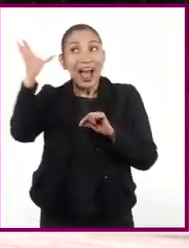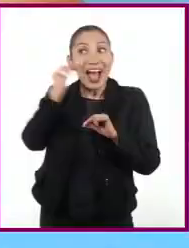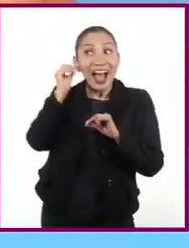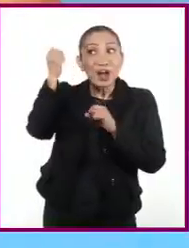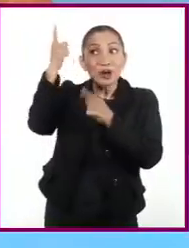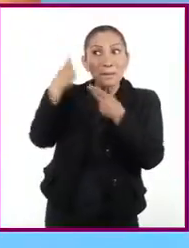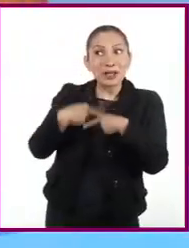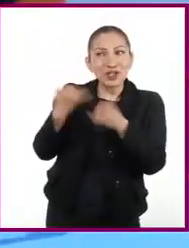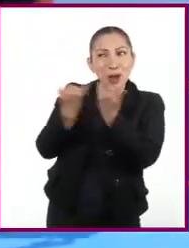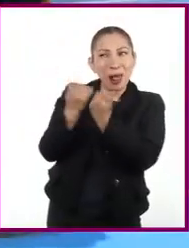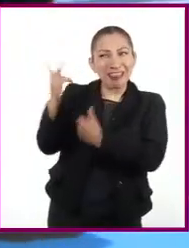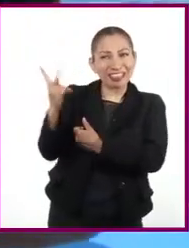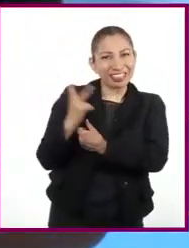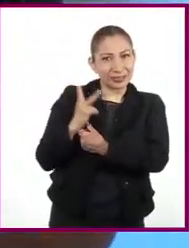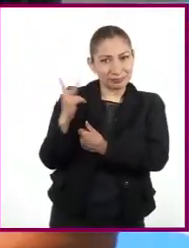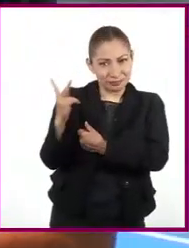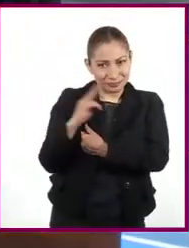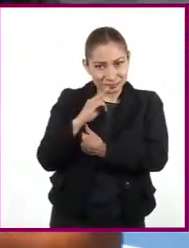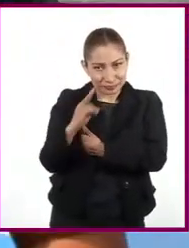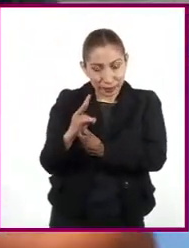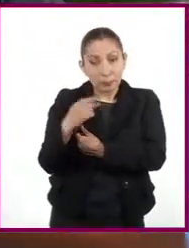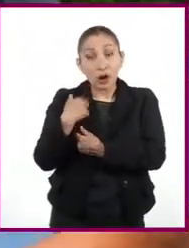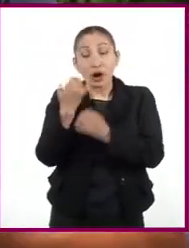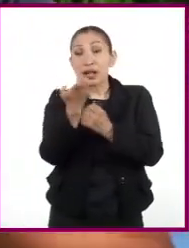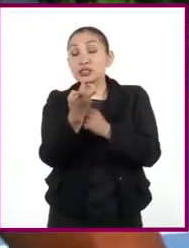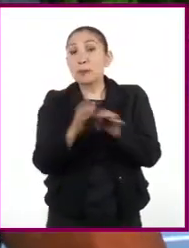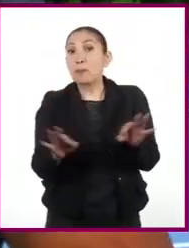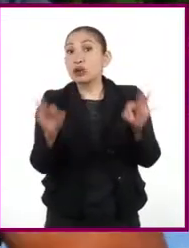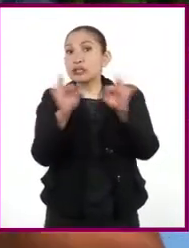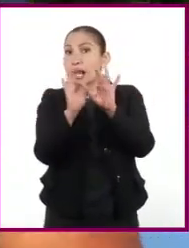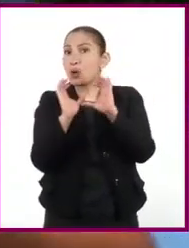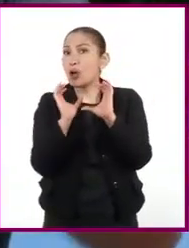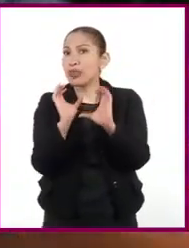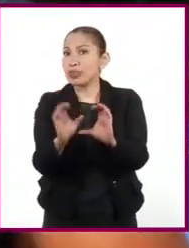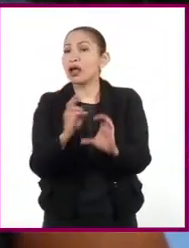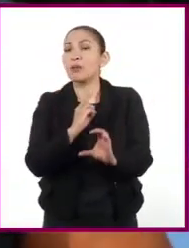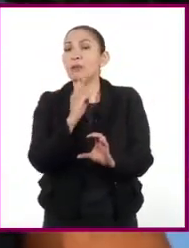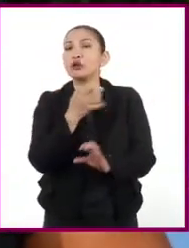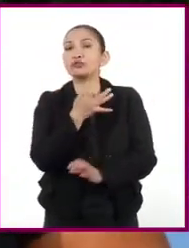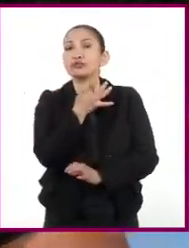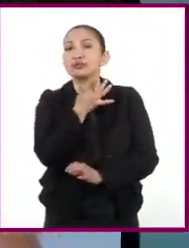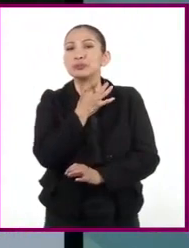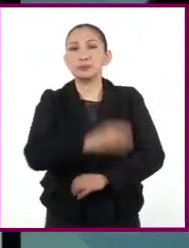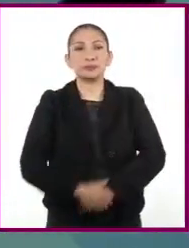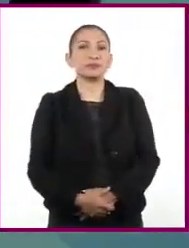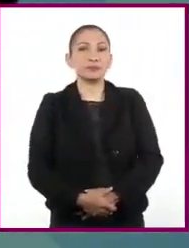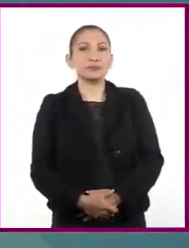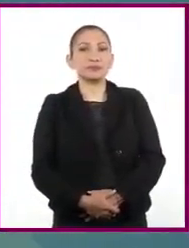personajes. Por eso es muy importante conocer y cuidar nuestro aparato fonador.